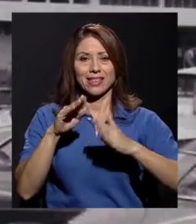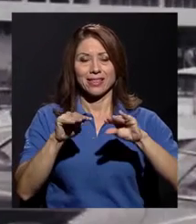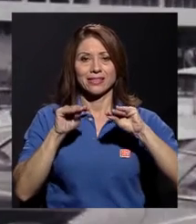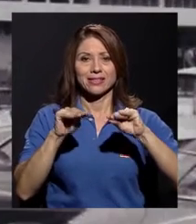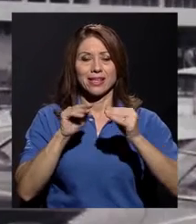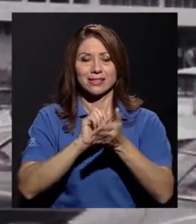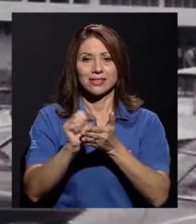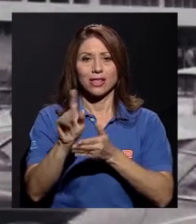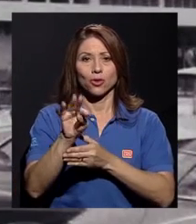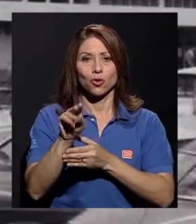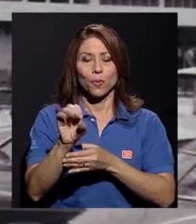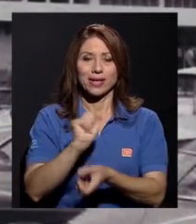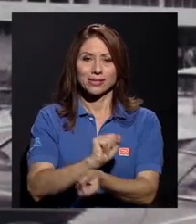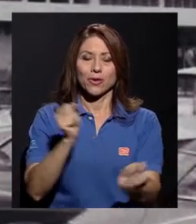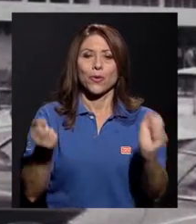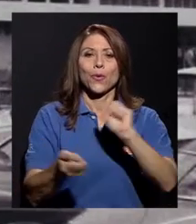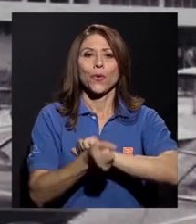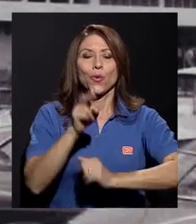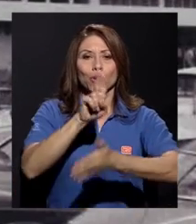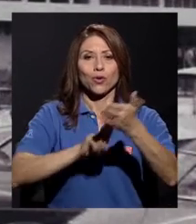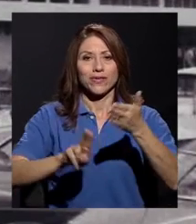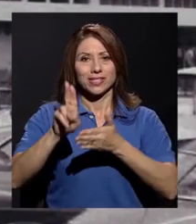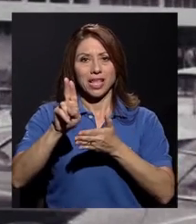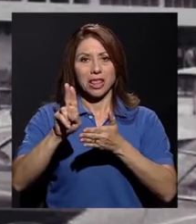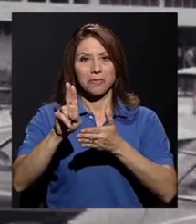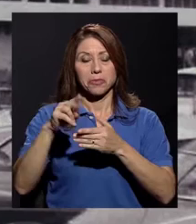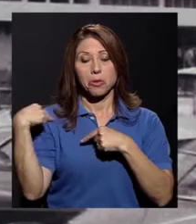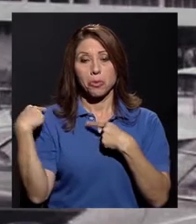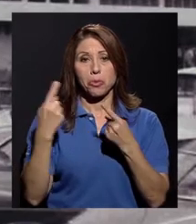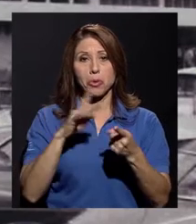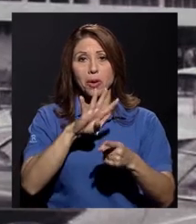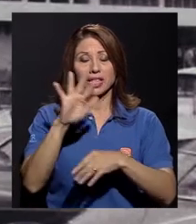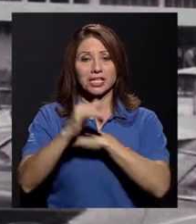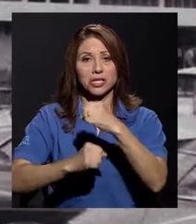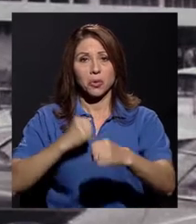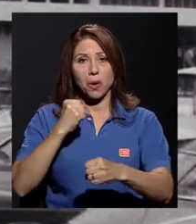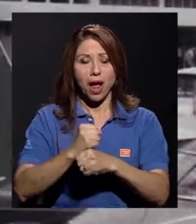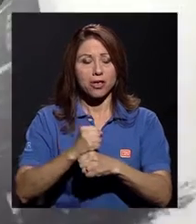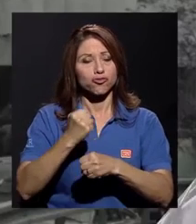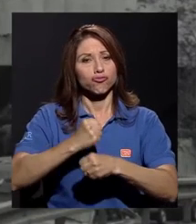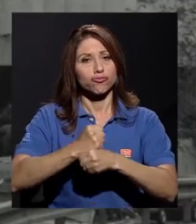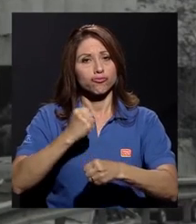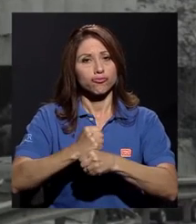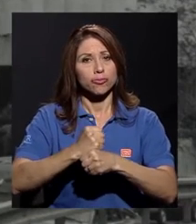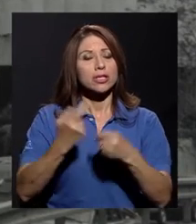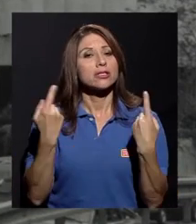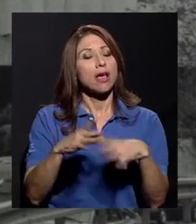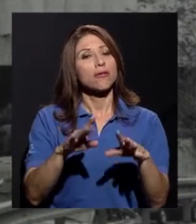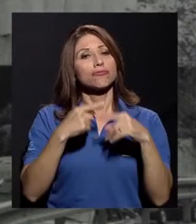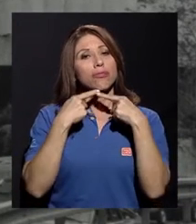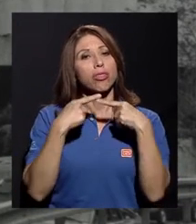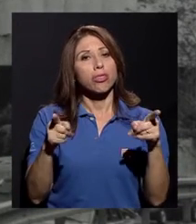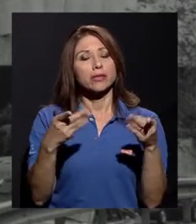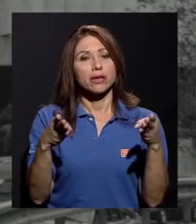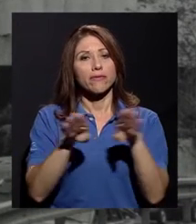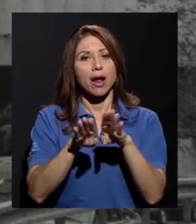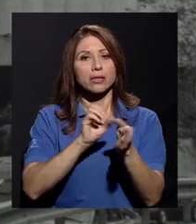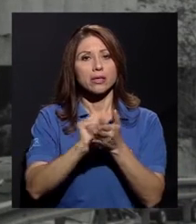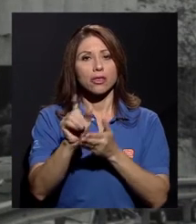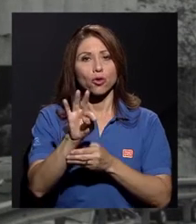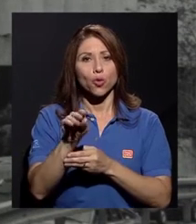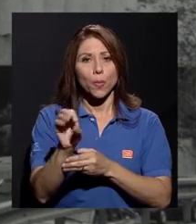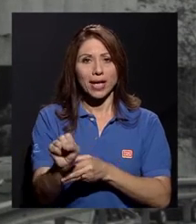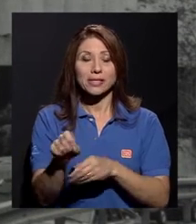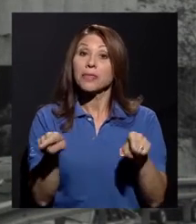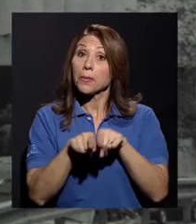Tras 45 años de funcionamiento, se decretó cerrar Santo Tomás. Además se acordó crear escuelas superiores